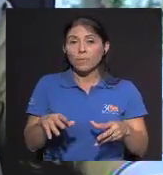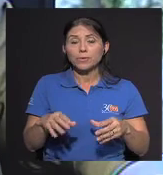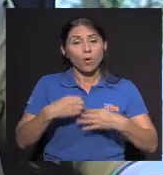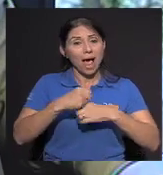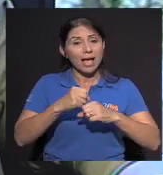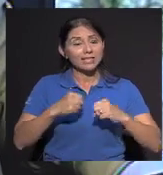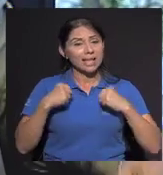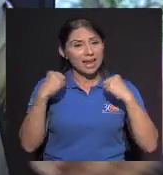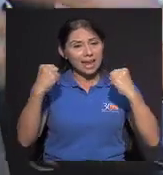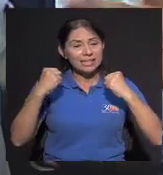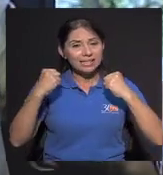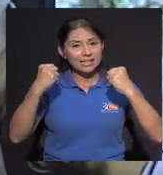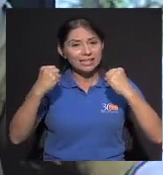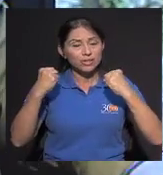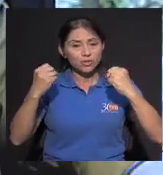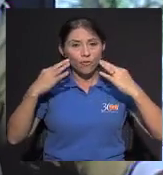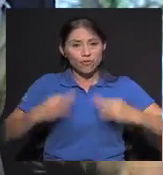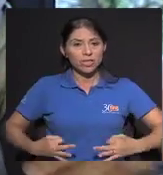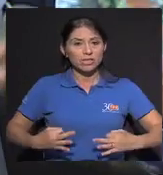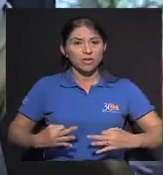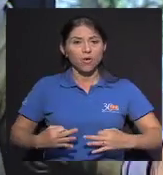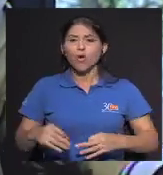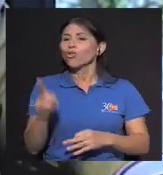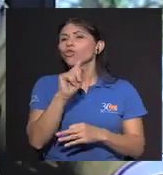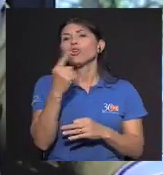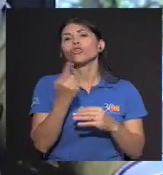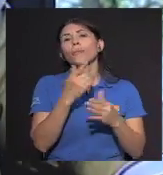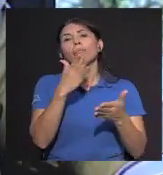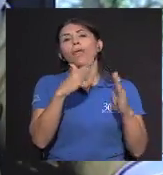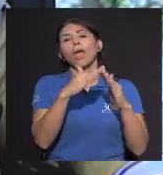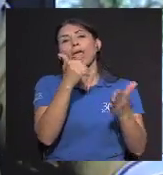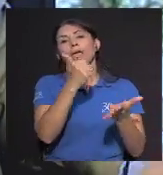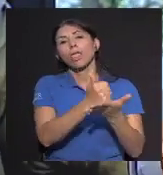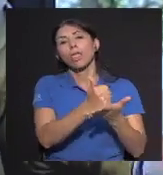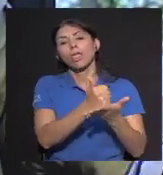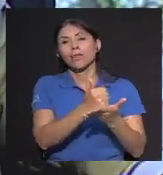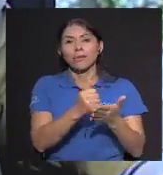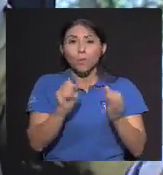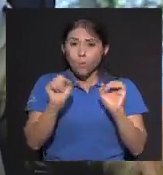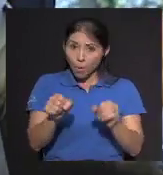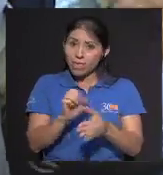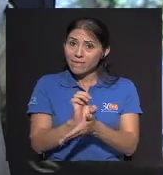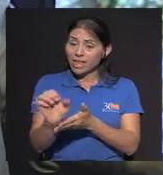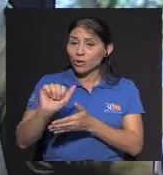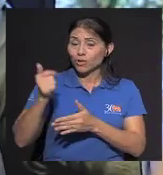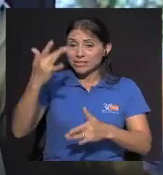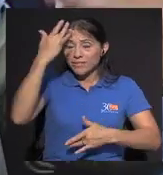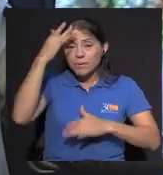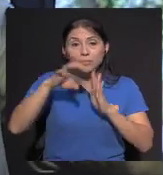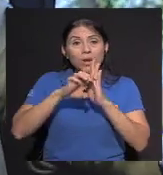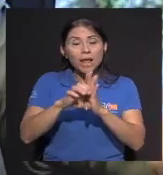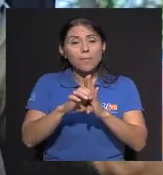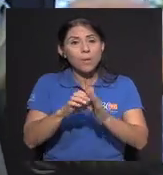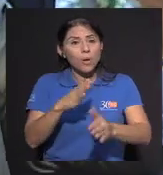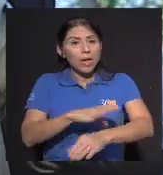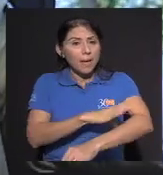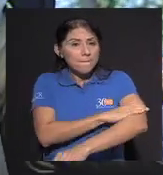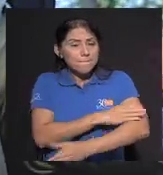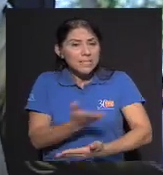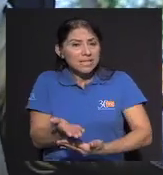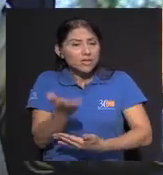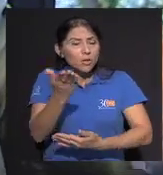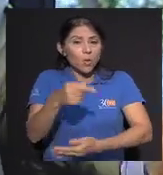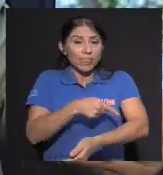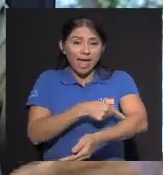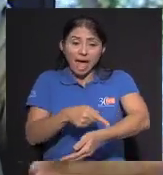El ejercicio Físico Y no el sedentarismo Van a conllevar Otras enfermedades De la hipertensión La diabetes Se